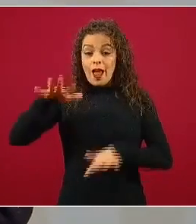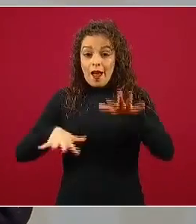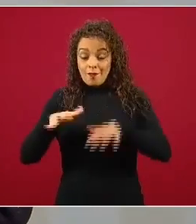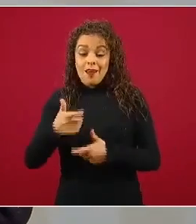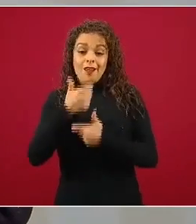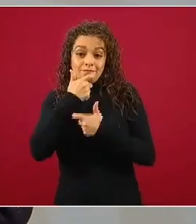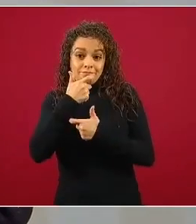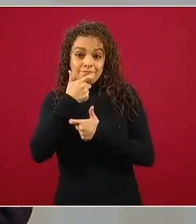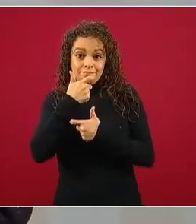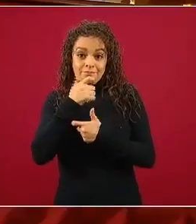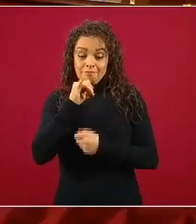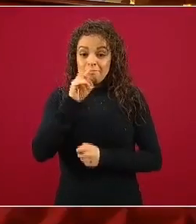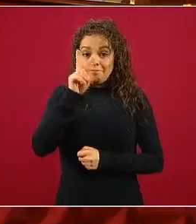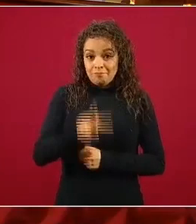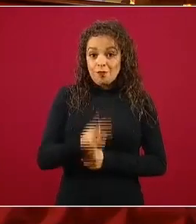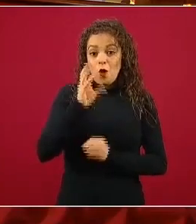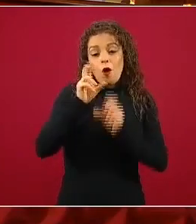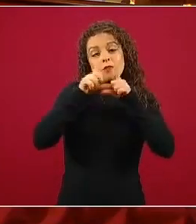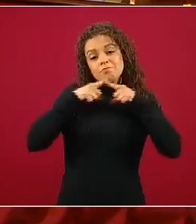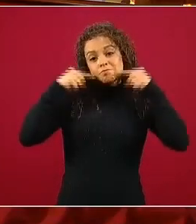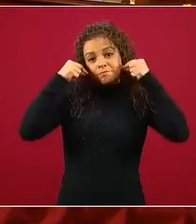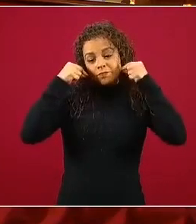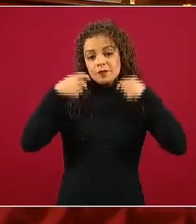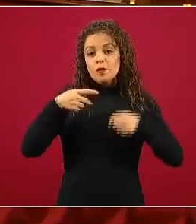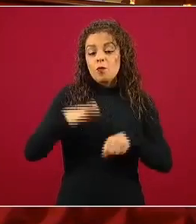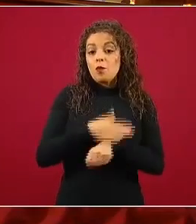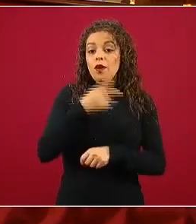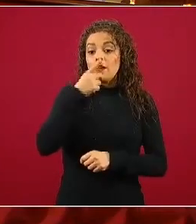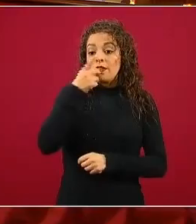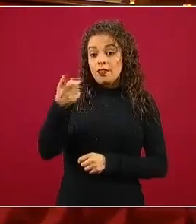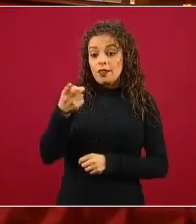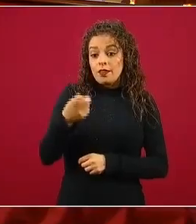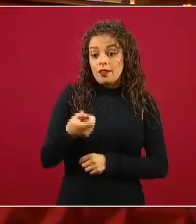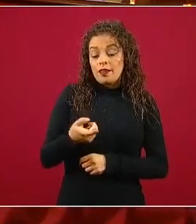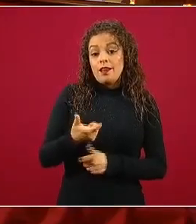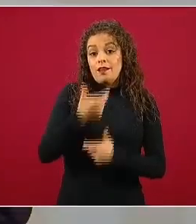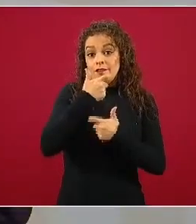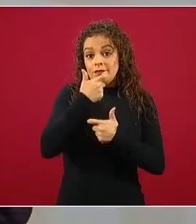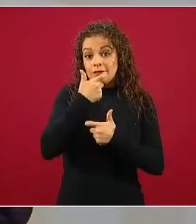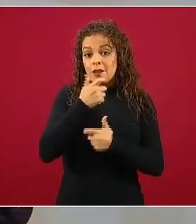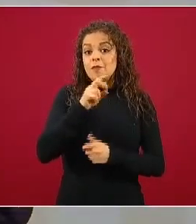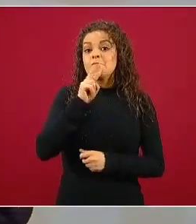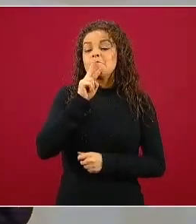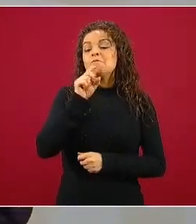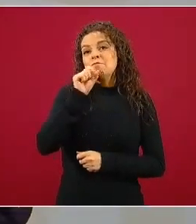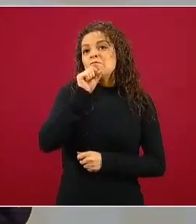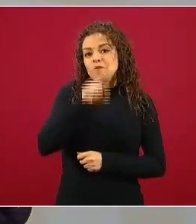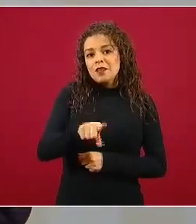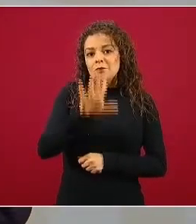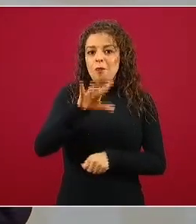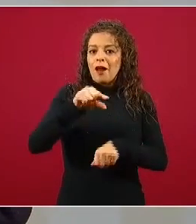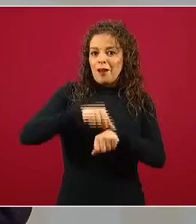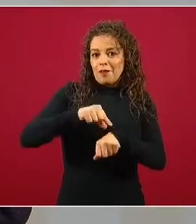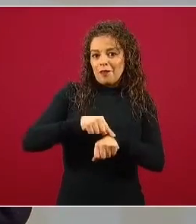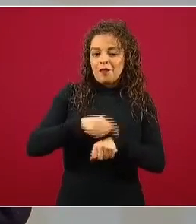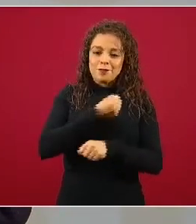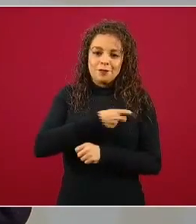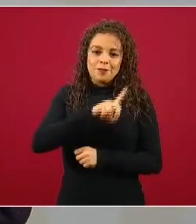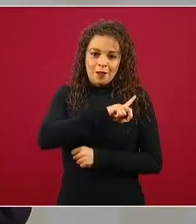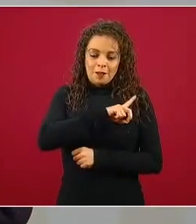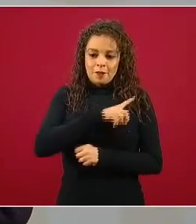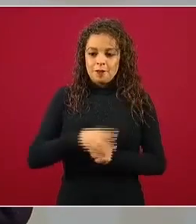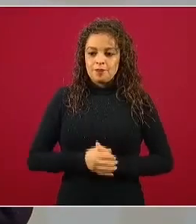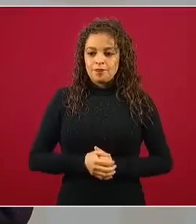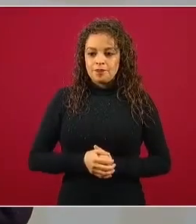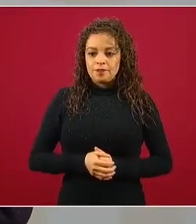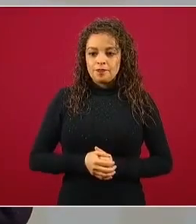realmente una carcajada y pues dicen que la medicina, que la risa también es muy médica. Habrá personas que se dediquen a ser resilientes